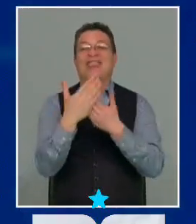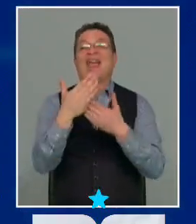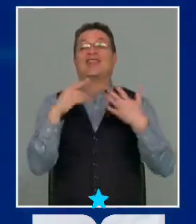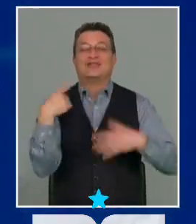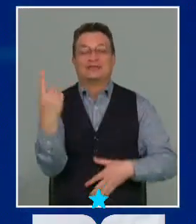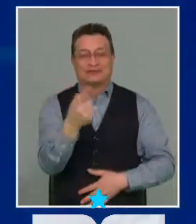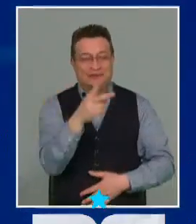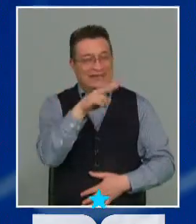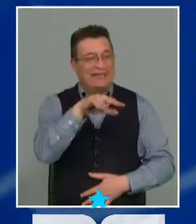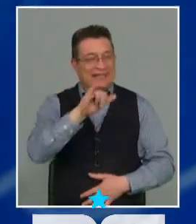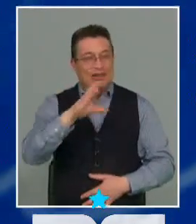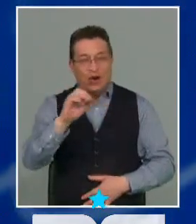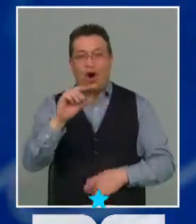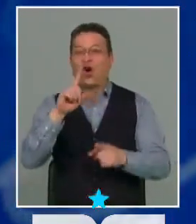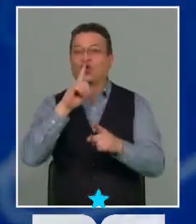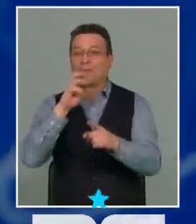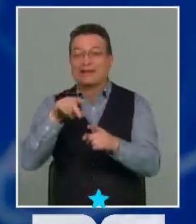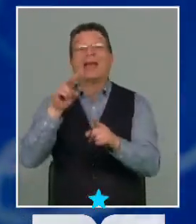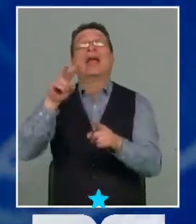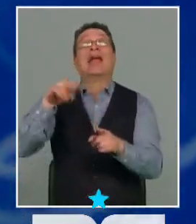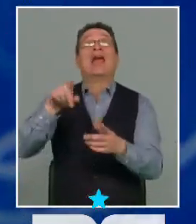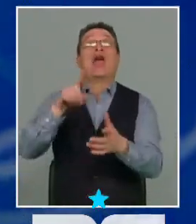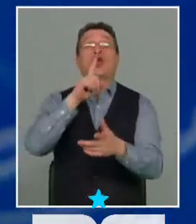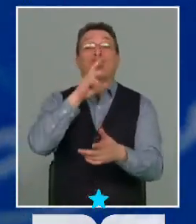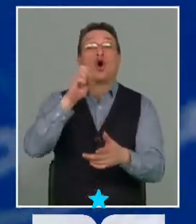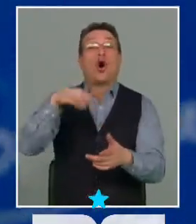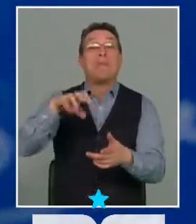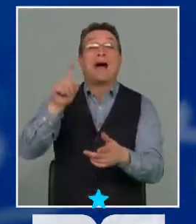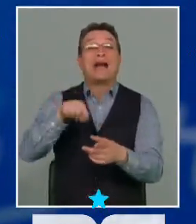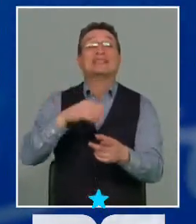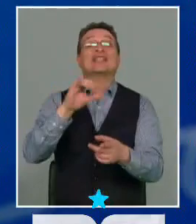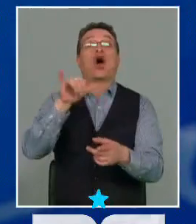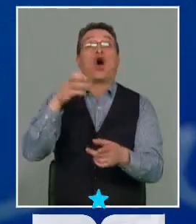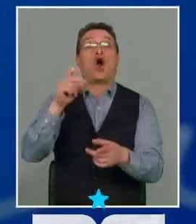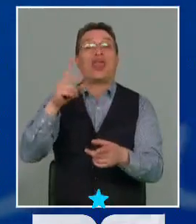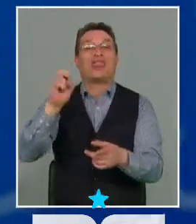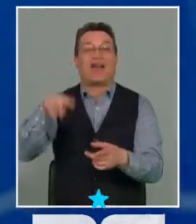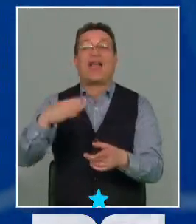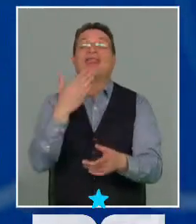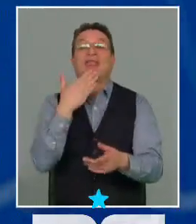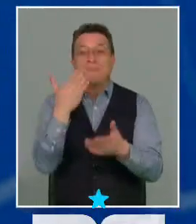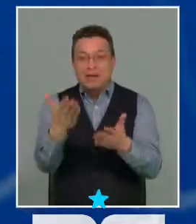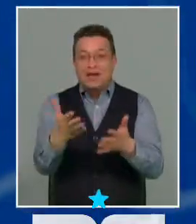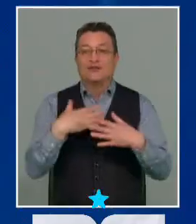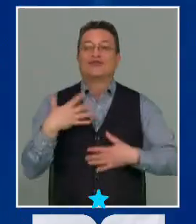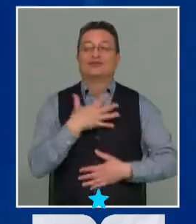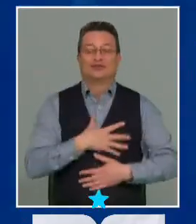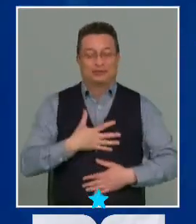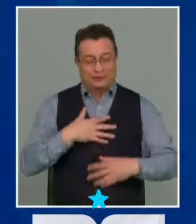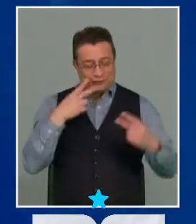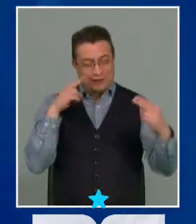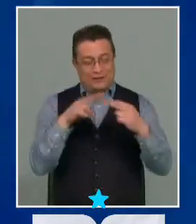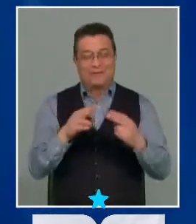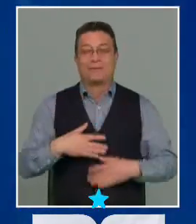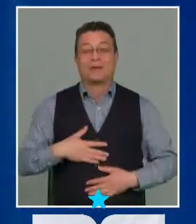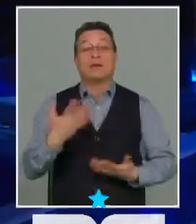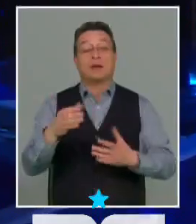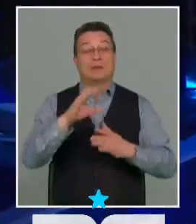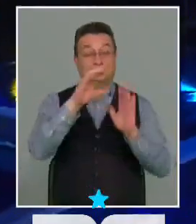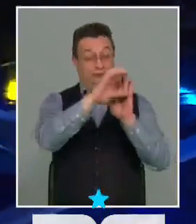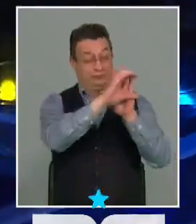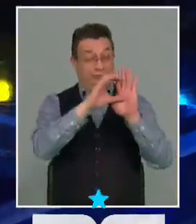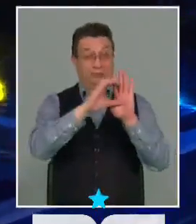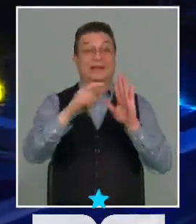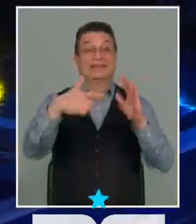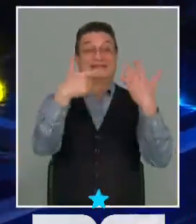Nico, Tomás. Y Tomás Jordán. Tomás, un placer como siempre. Hola, Marisol, un gusto, como siempre. A ver, vamos con el capítulo 7 y